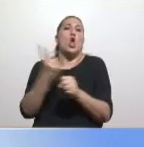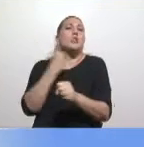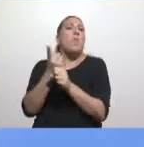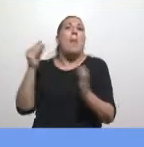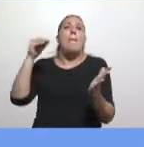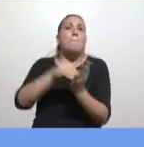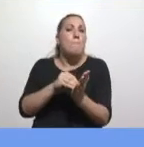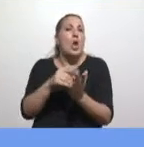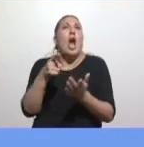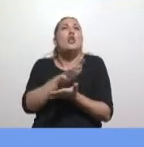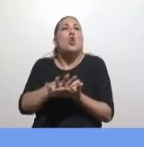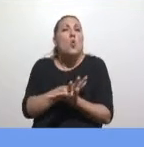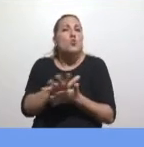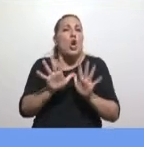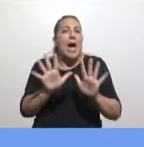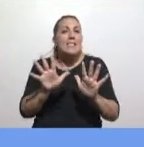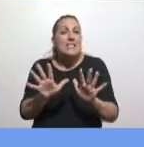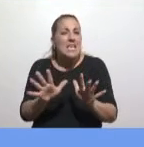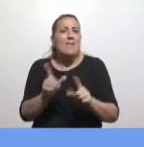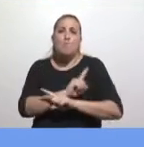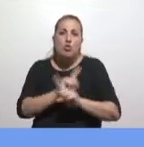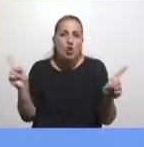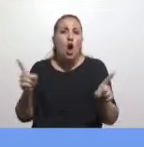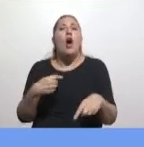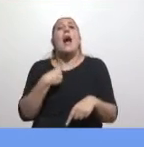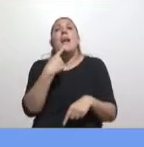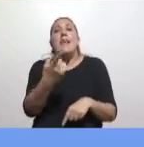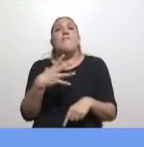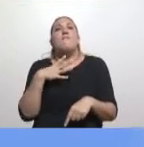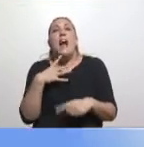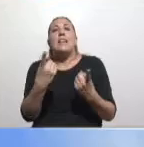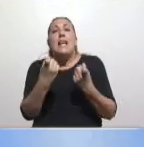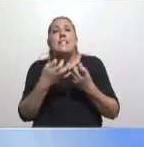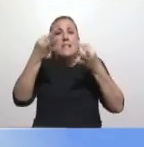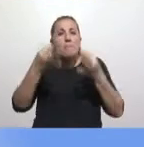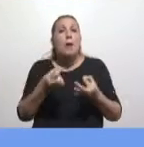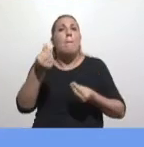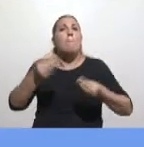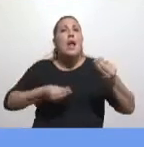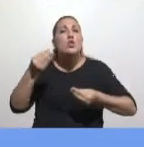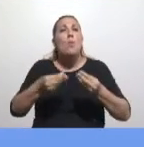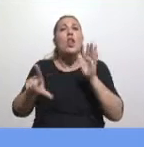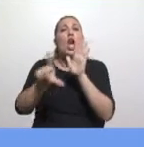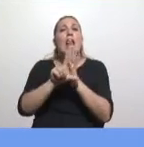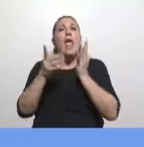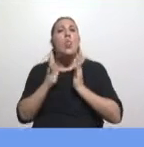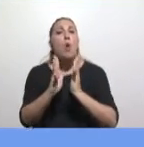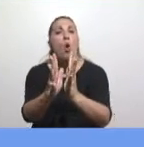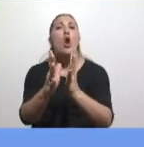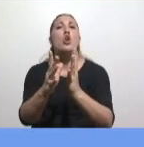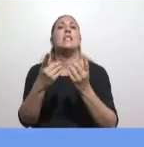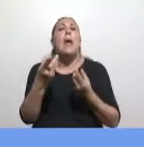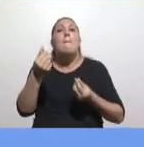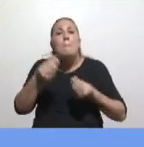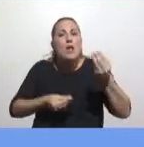lo que tenemos que enfrentar y hablábamos del presupuesto necesario para la ley de bosques, del presupuesto necesario para el Sistema Nacional